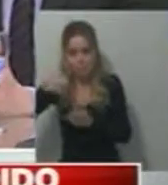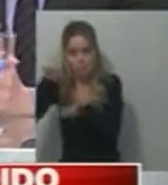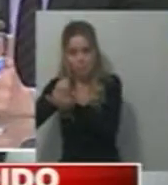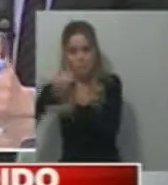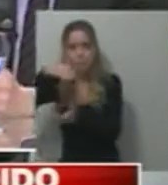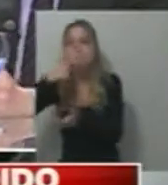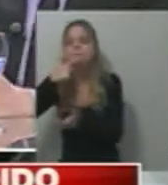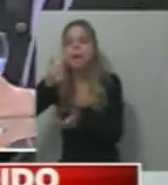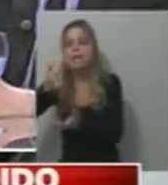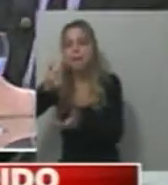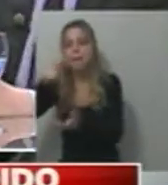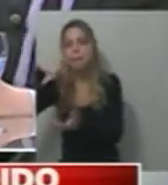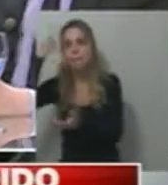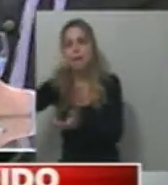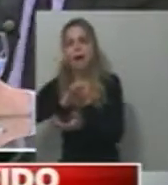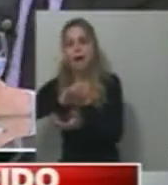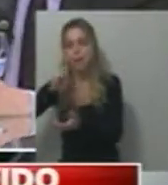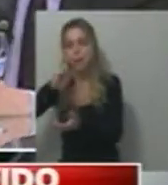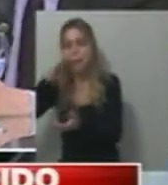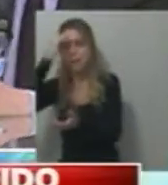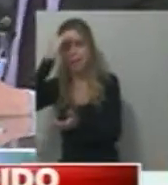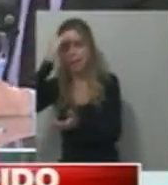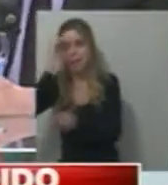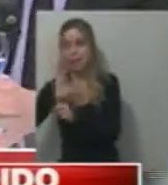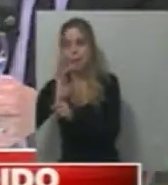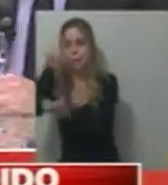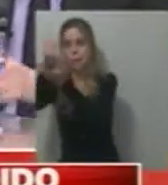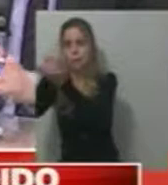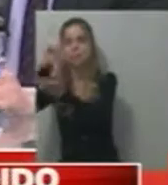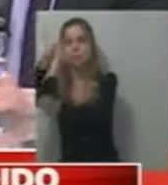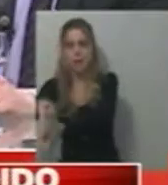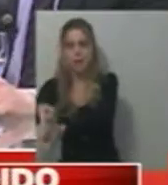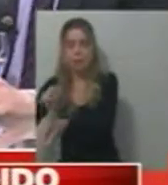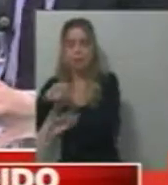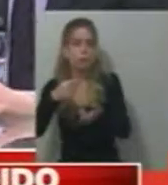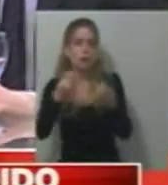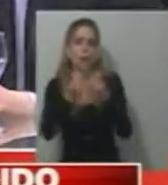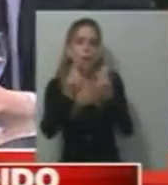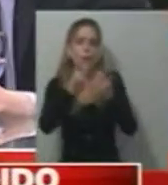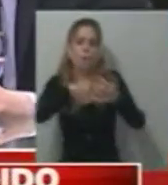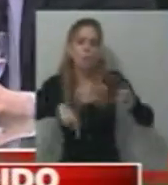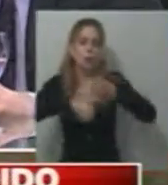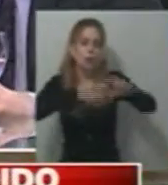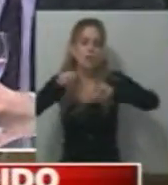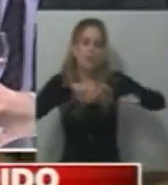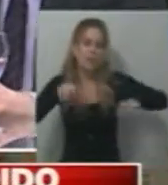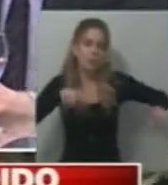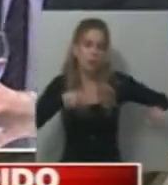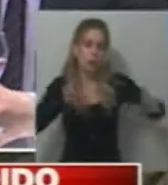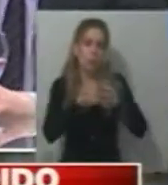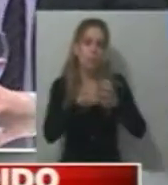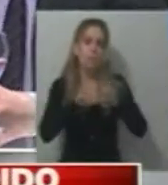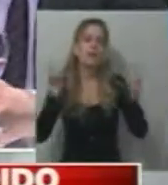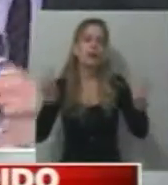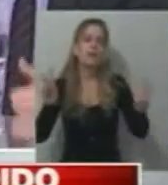candidato presidencial rumbo al 2015, que tiene 20 intendentes del Conurbano con Justosia a la cabeza, que tiene gobernadores y exgobernadores